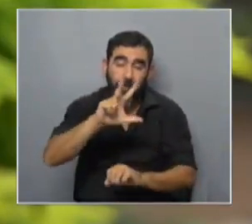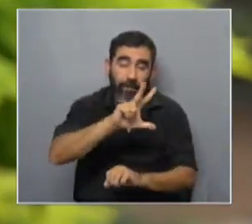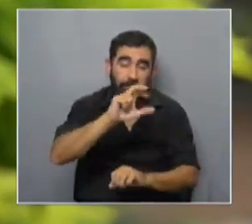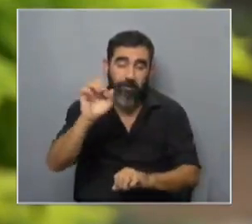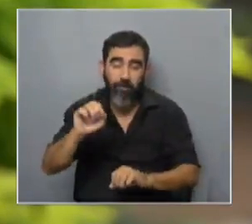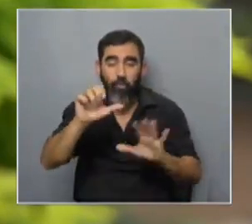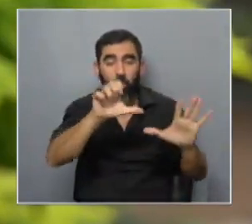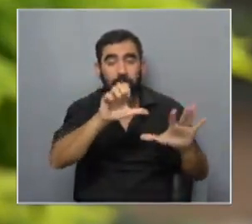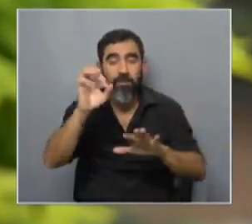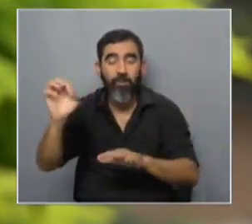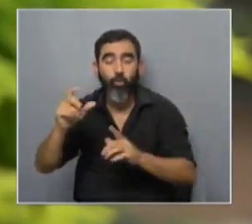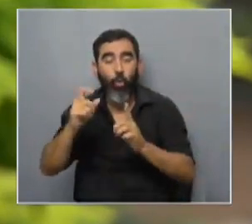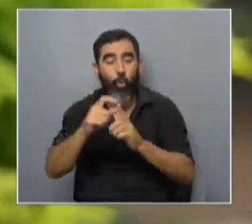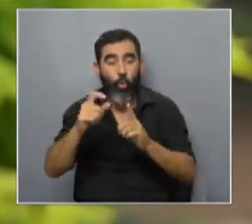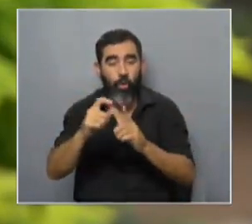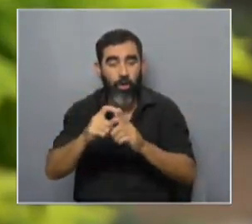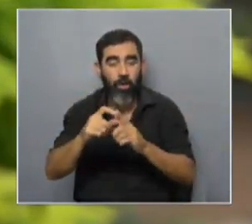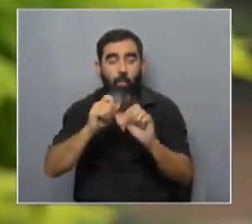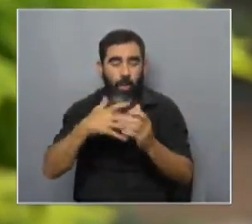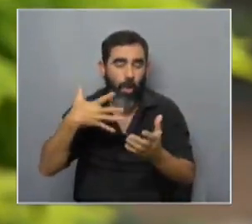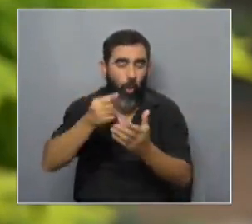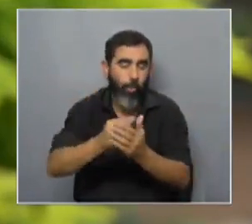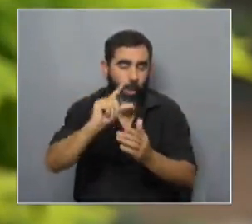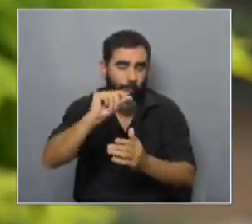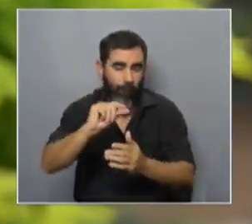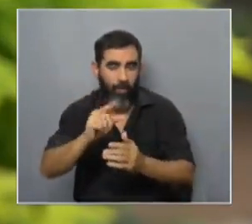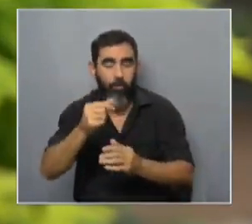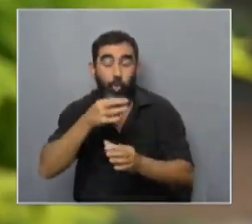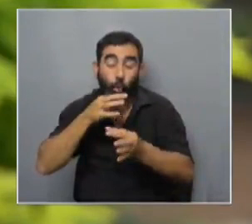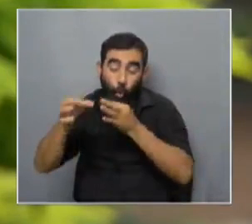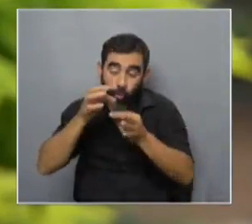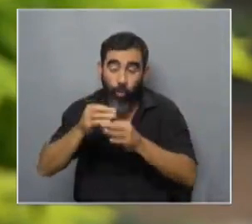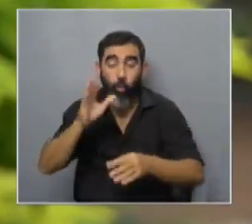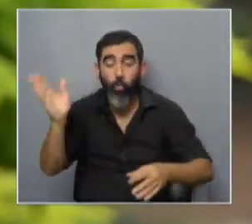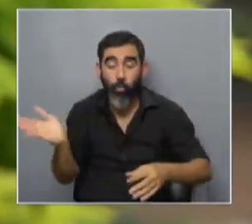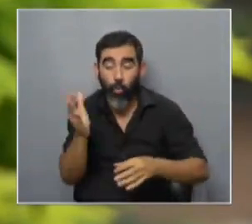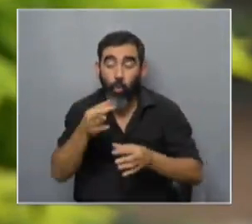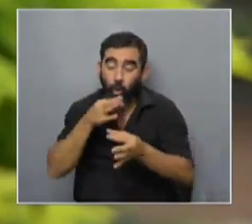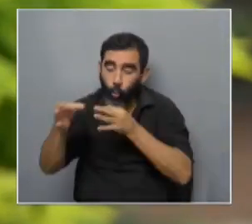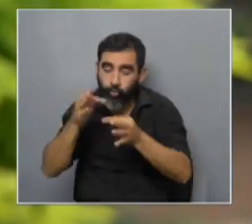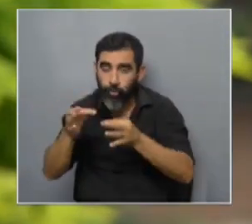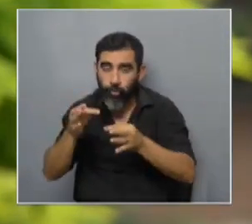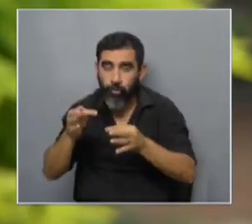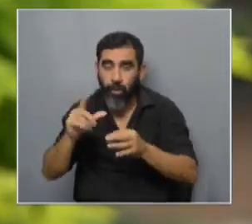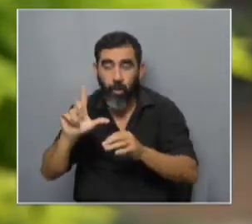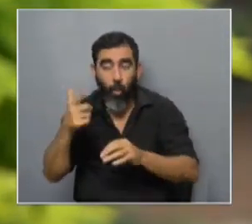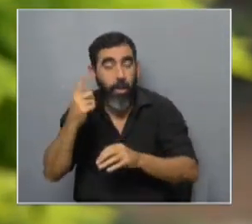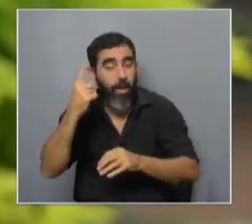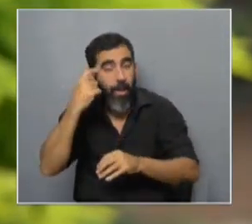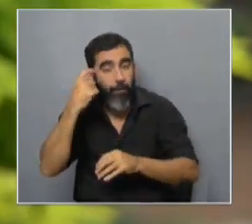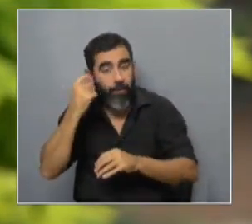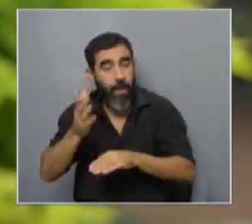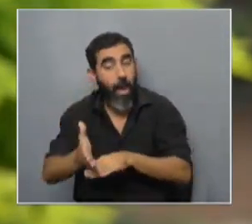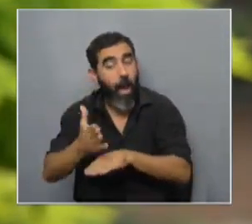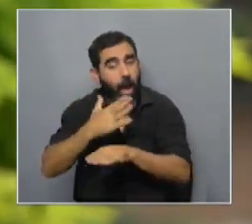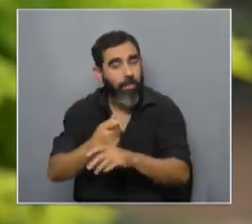y 600 dólares se consiguen por menos pero yo le sugeriría a los productores que no tienen mucha experiencia que antes